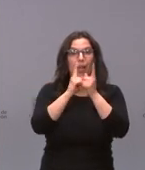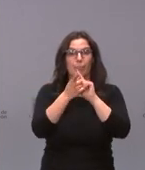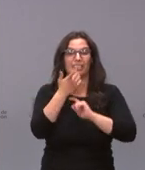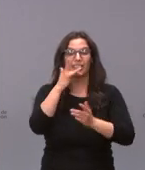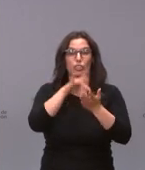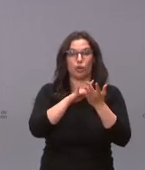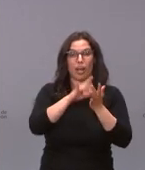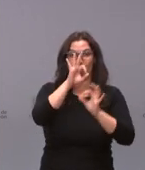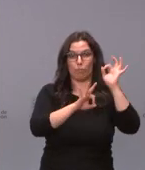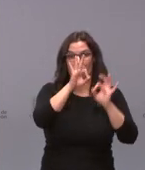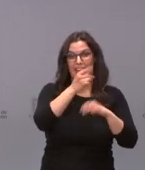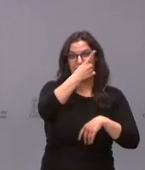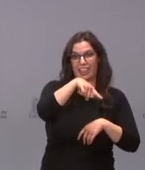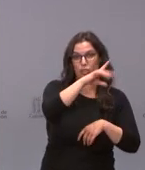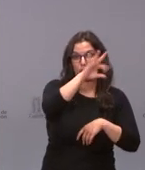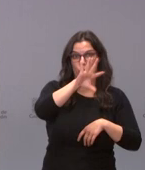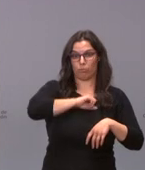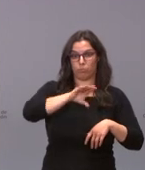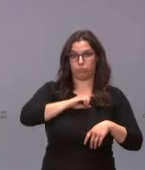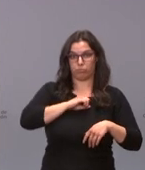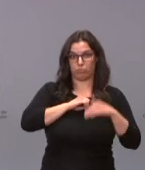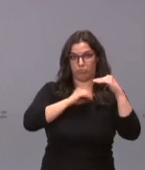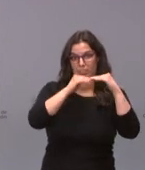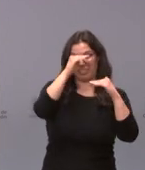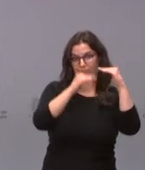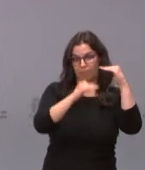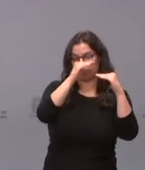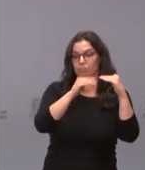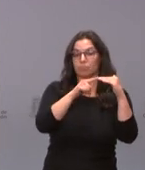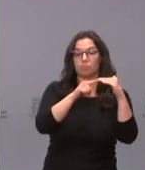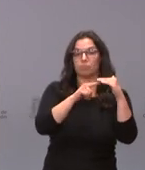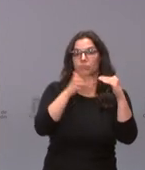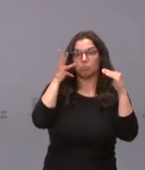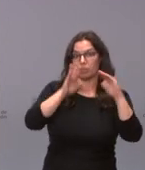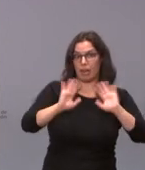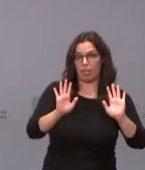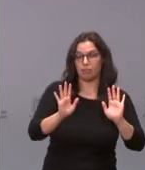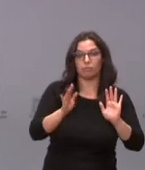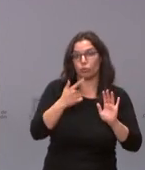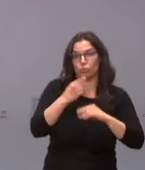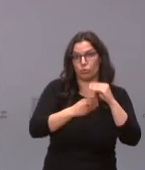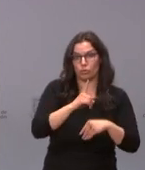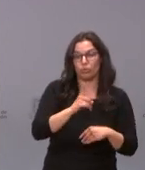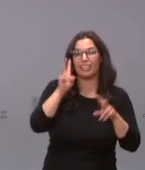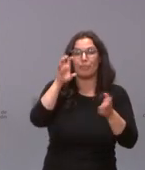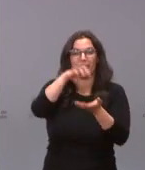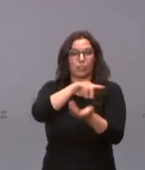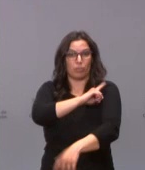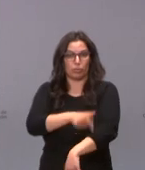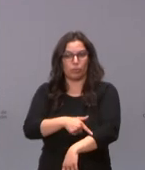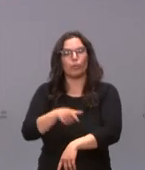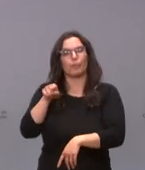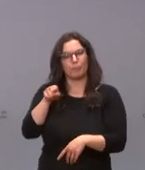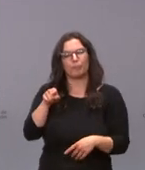ningún cambio ha habido y en el asunto de los centros deportivos sí que teníamos